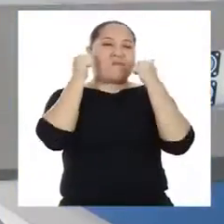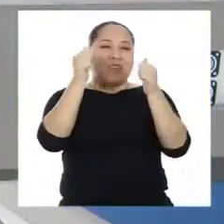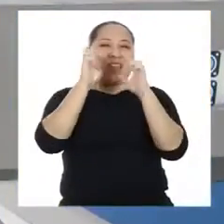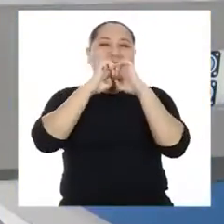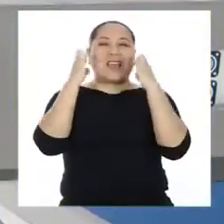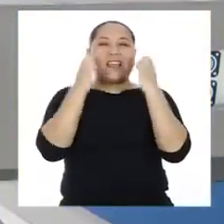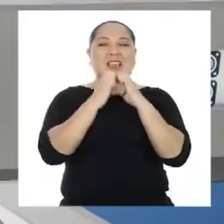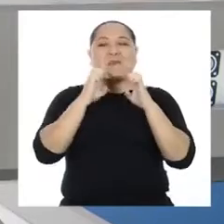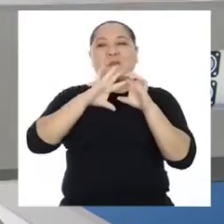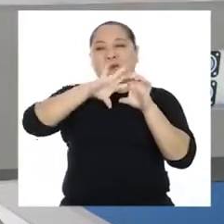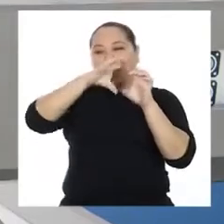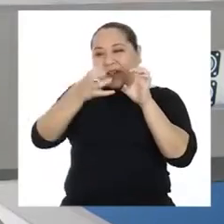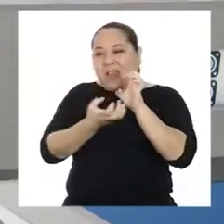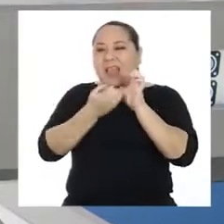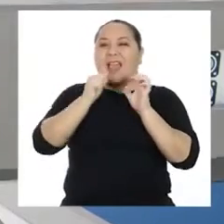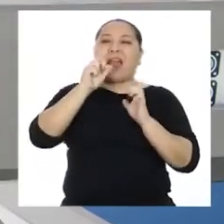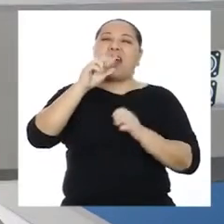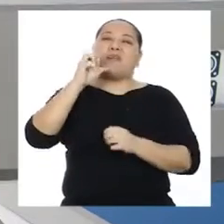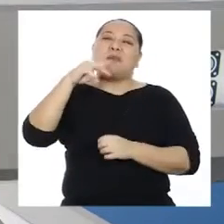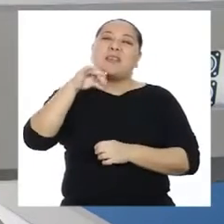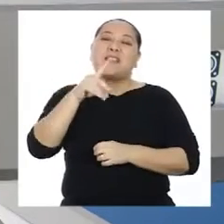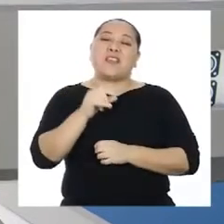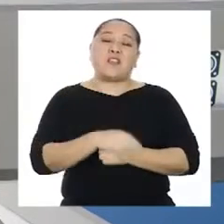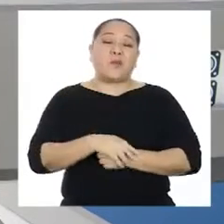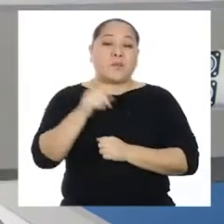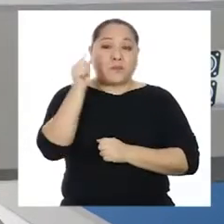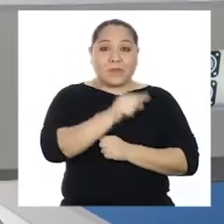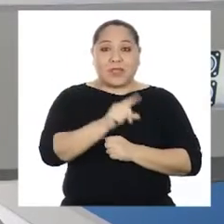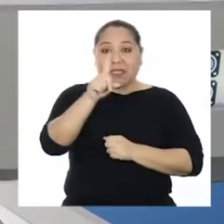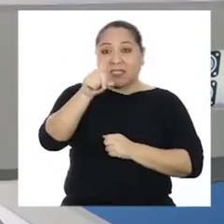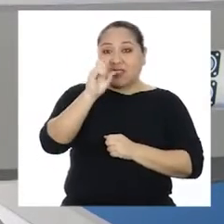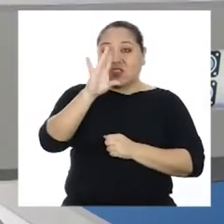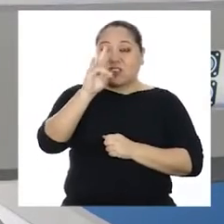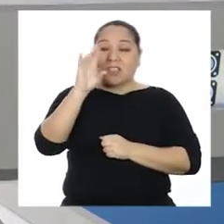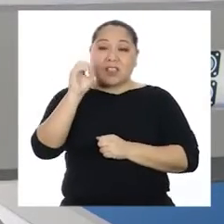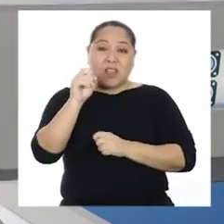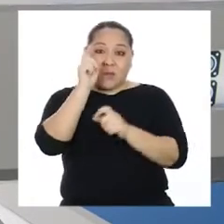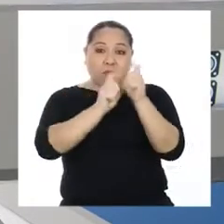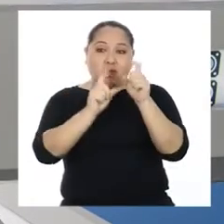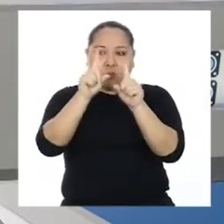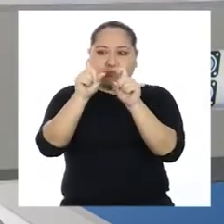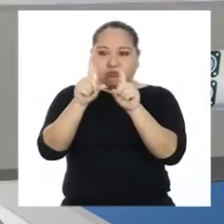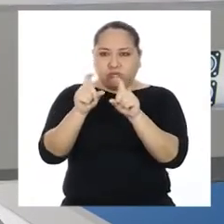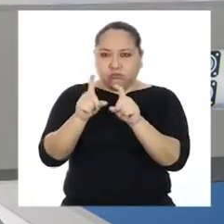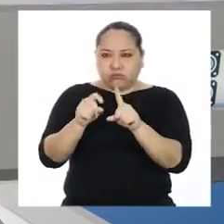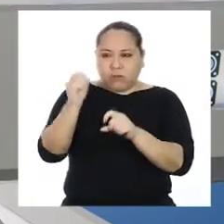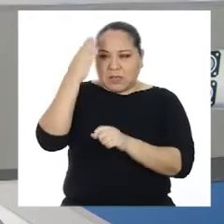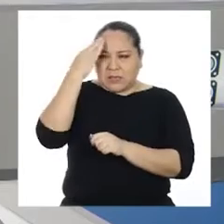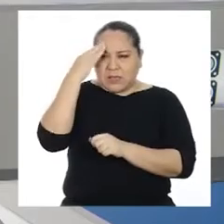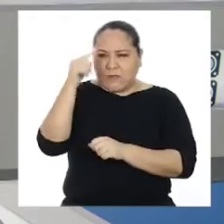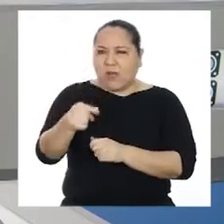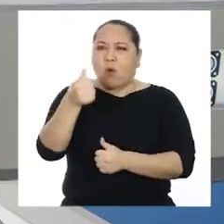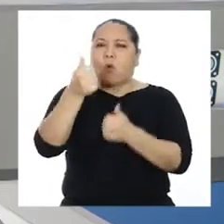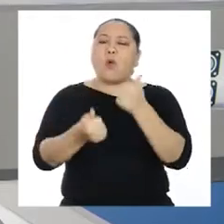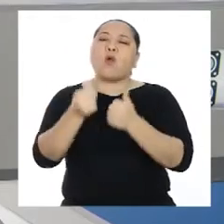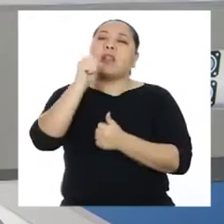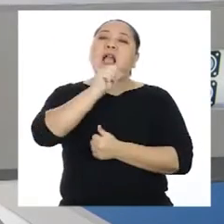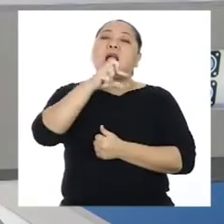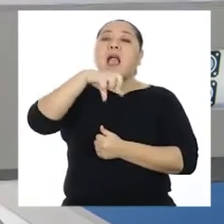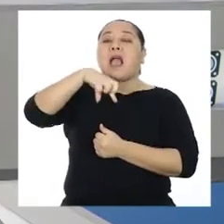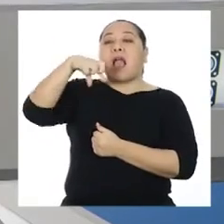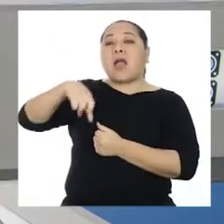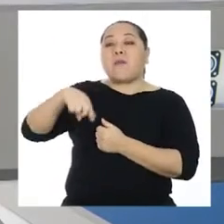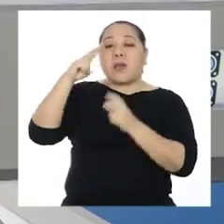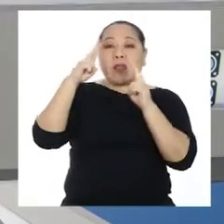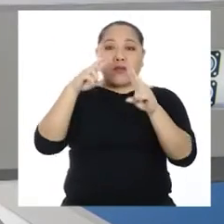¡Bien, equipo armadillo! ¡Ciento setenta personas fueron encuestadas para saber qué